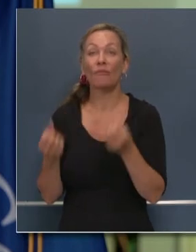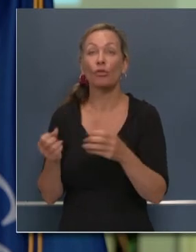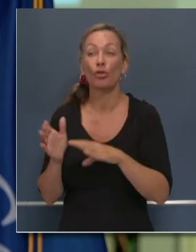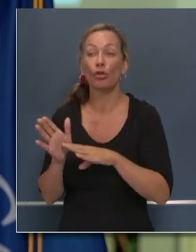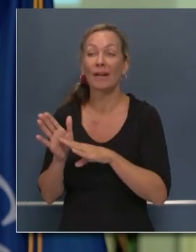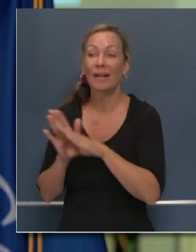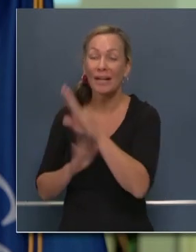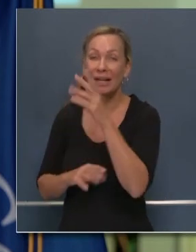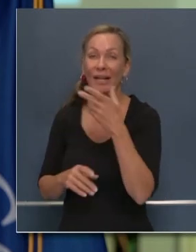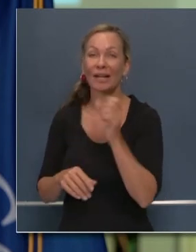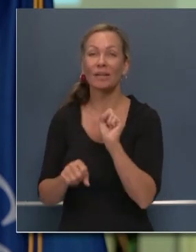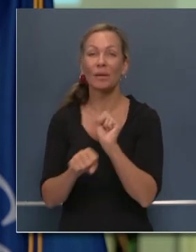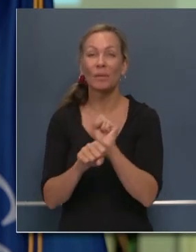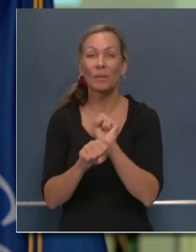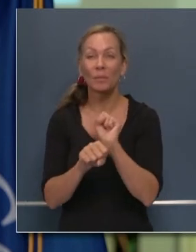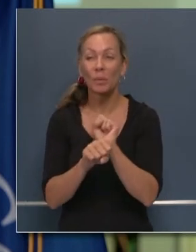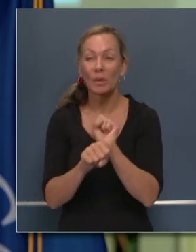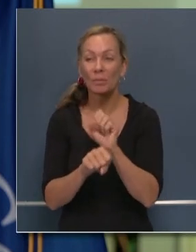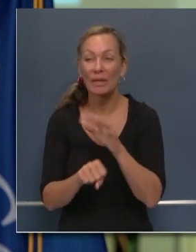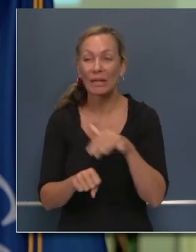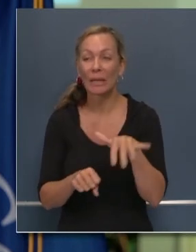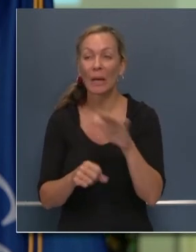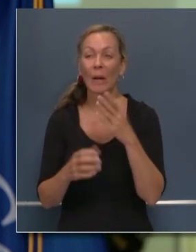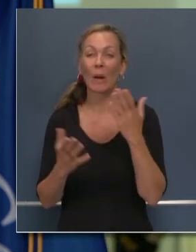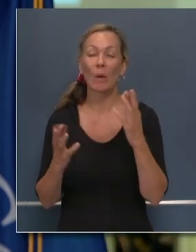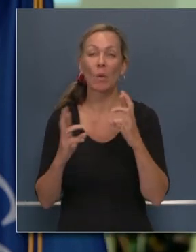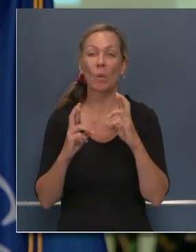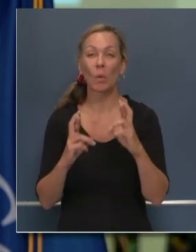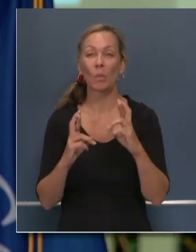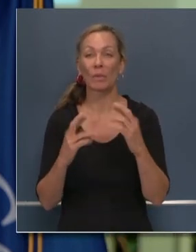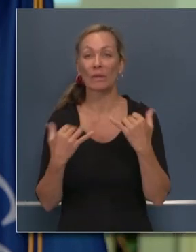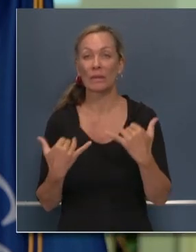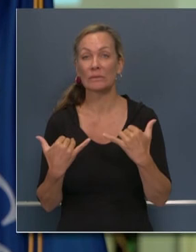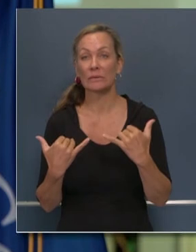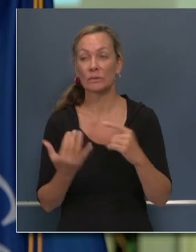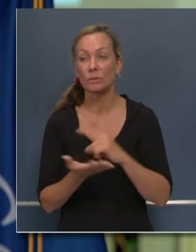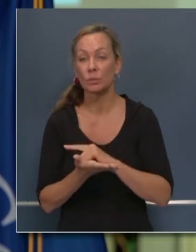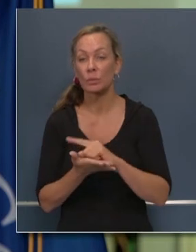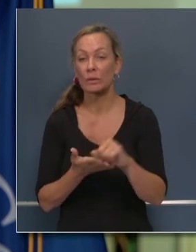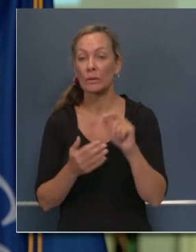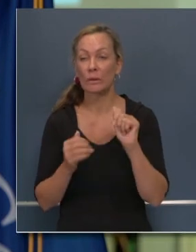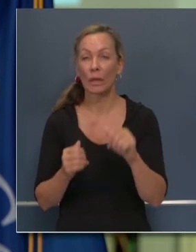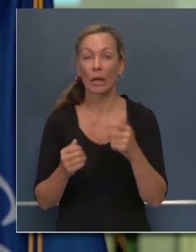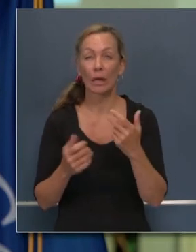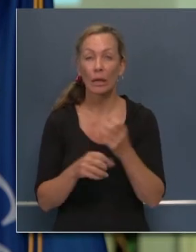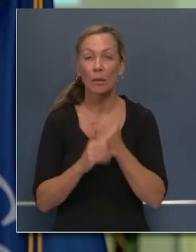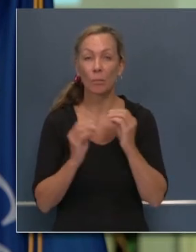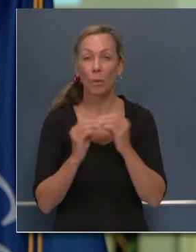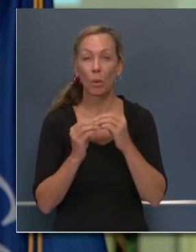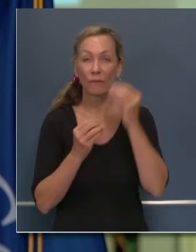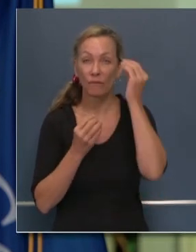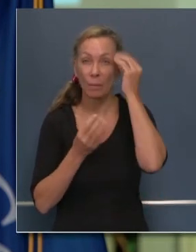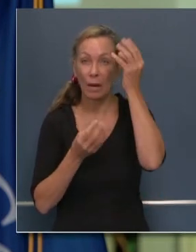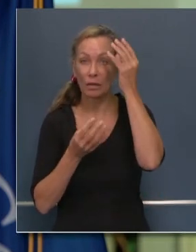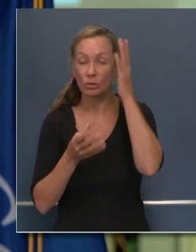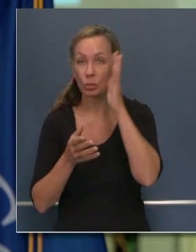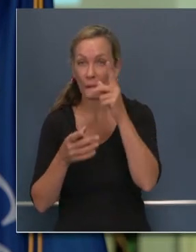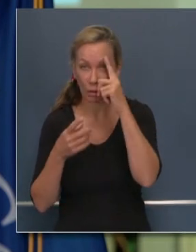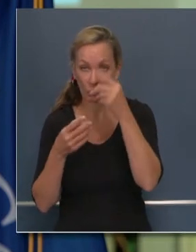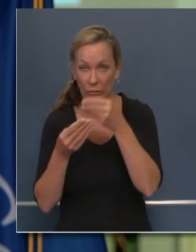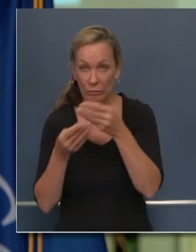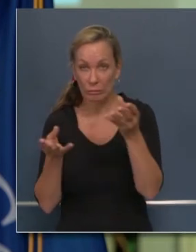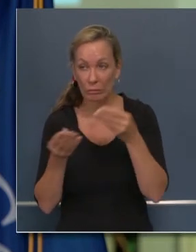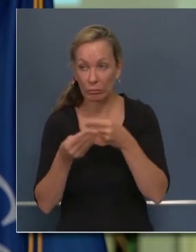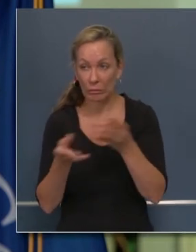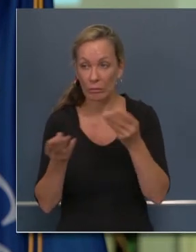puestos de trabajo. Y esperamos que en los próximos dos o tres días estaremos haciendo declaraciones más públicas de esos